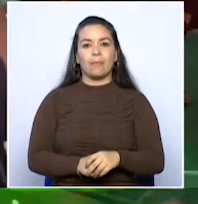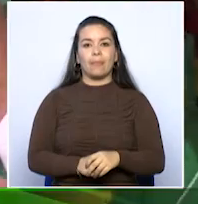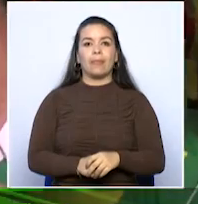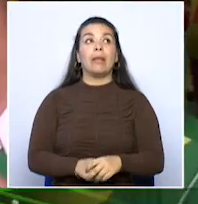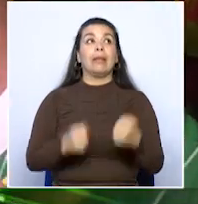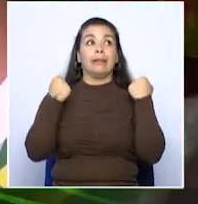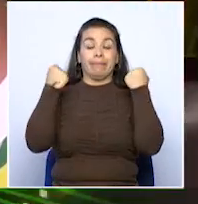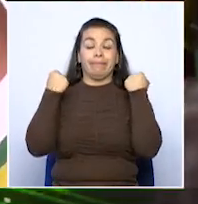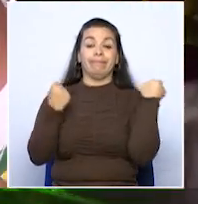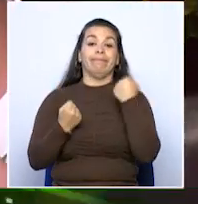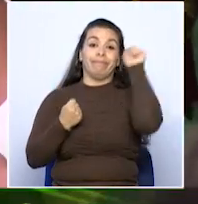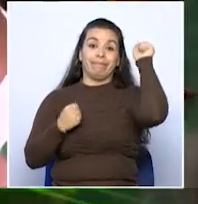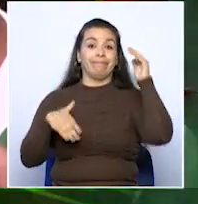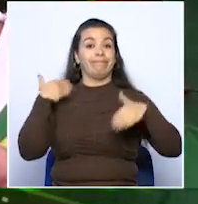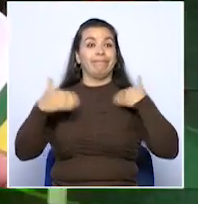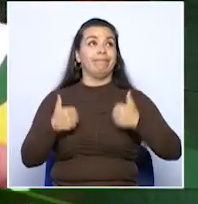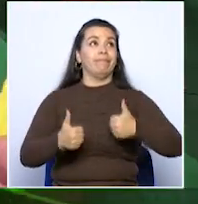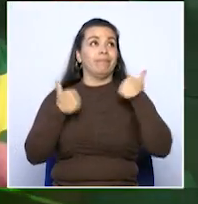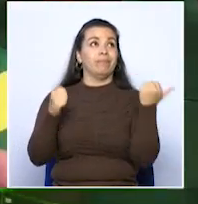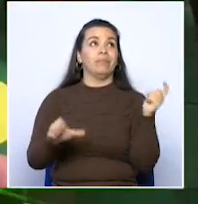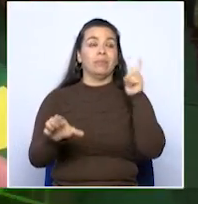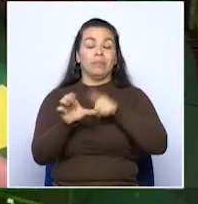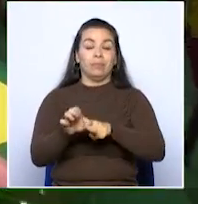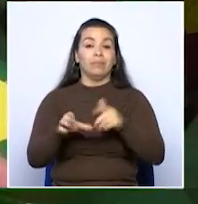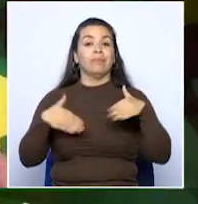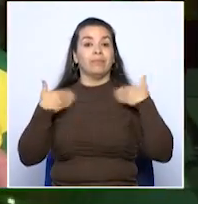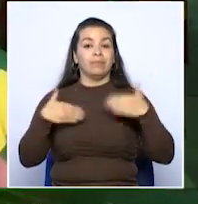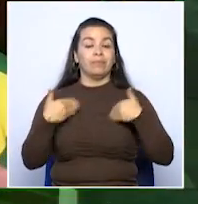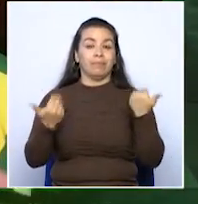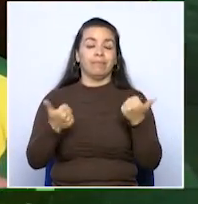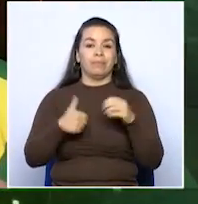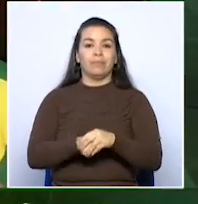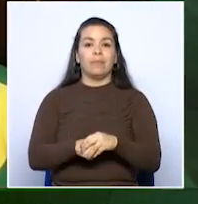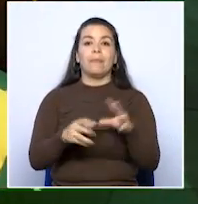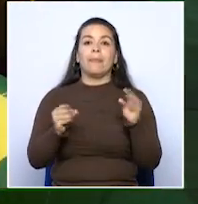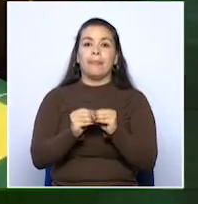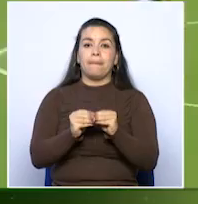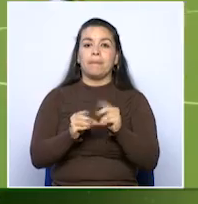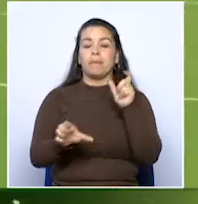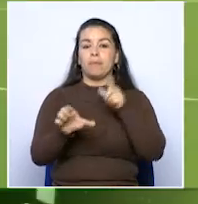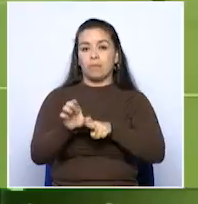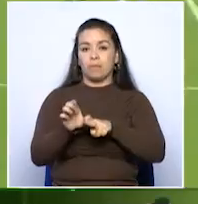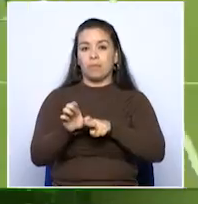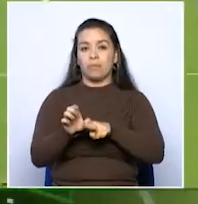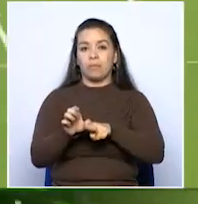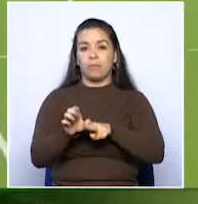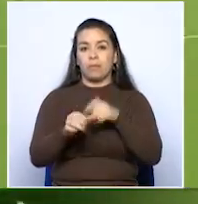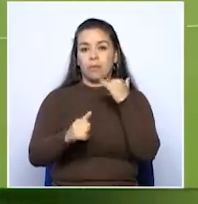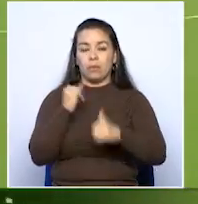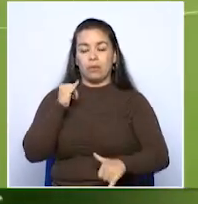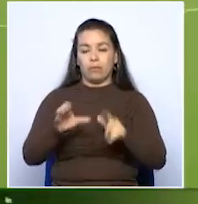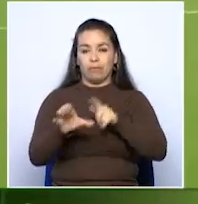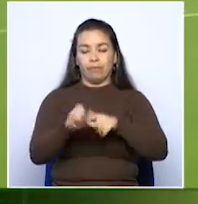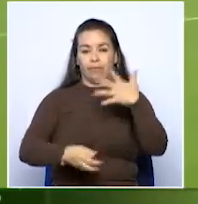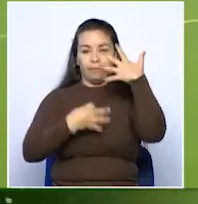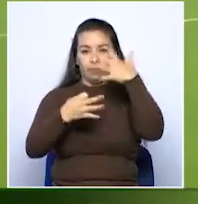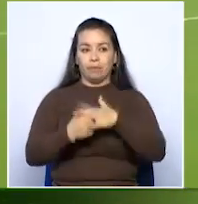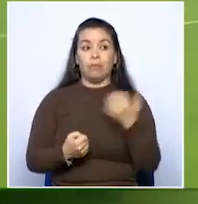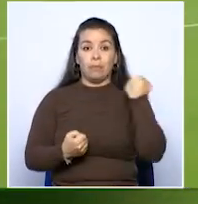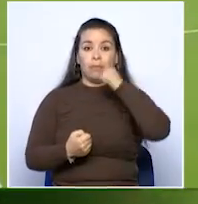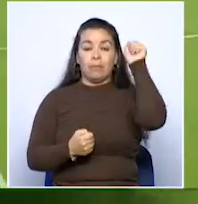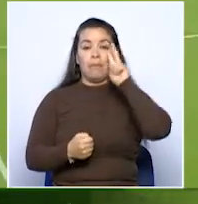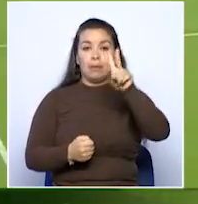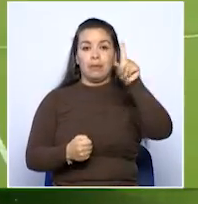buen resultado, por clasificar y por ya definitivamente meternos en la final. Con la victoria, Quindío llegó a 26